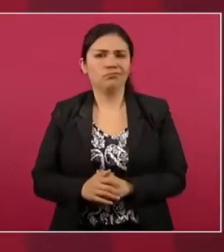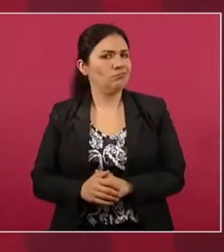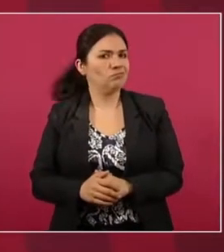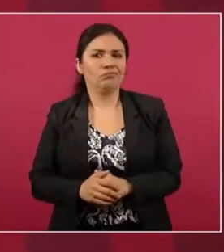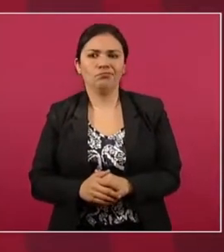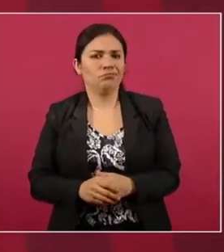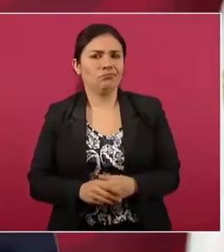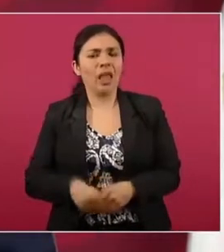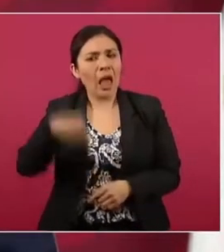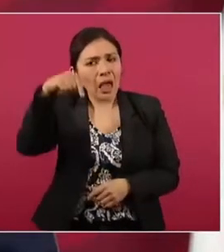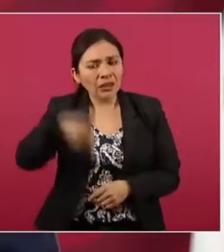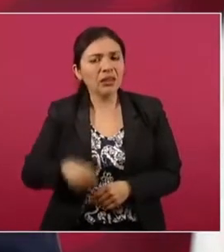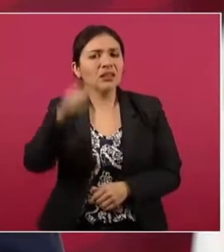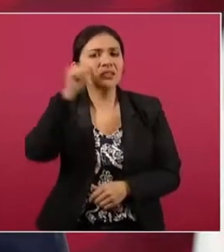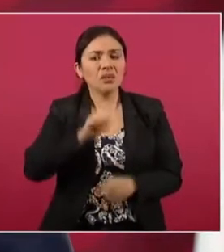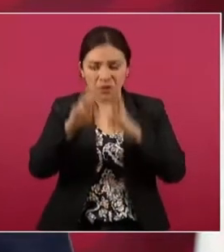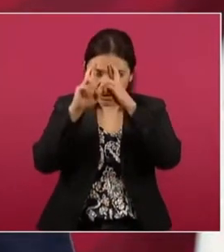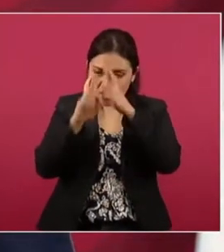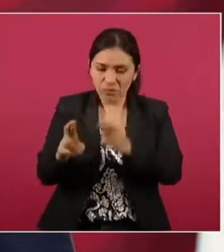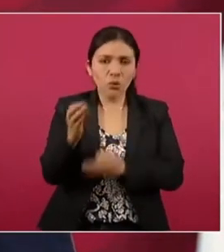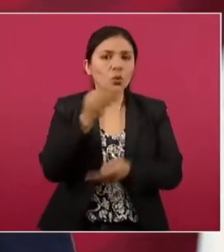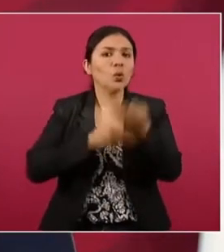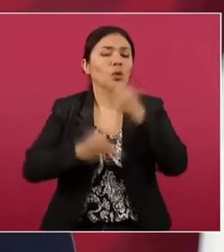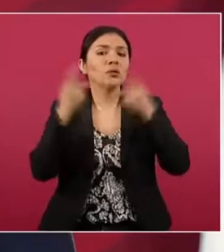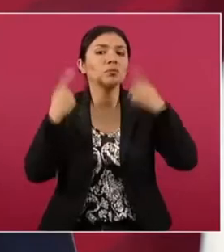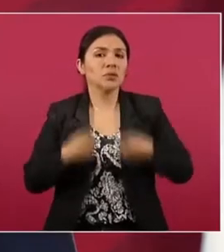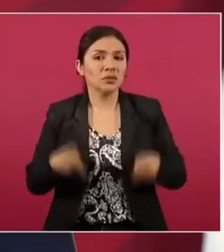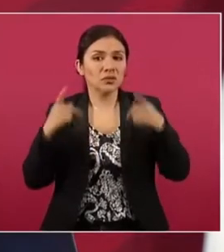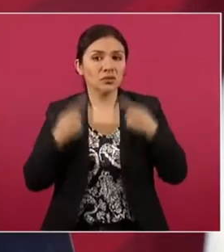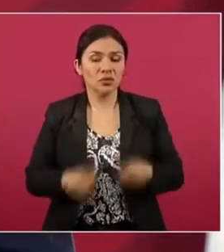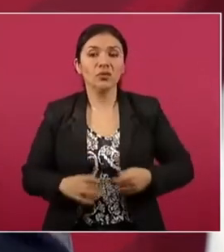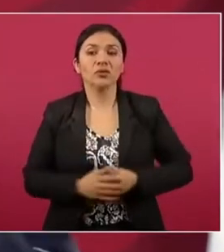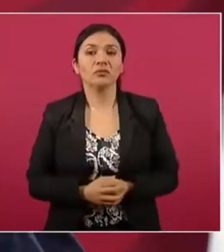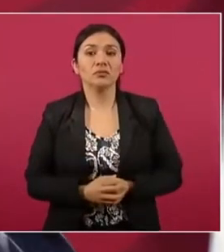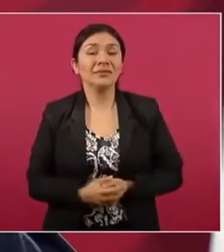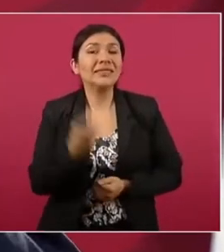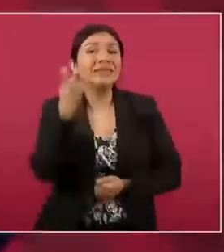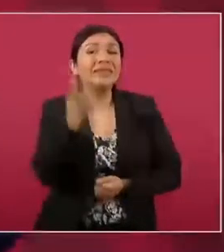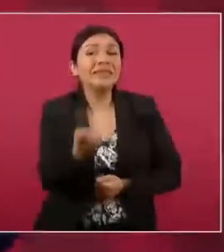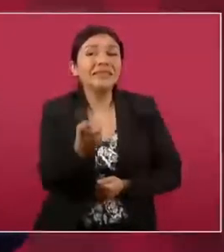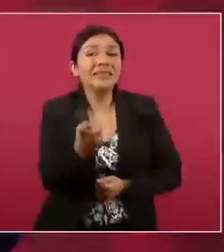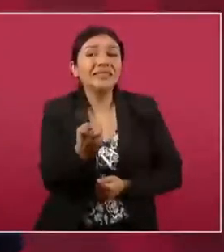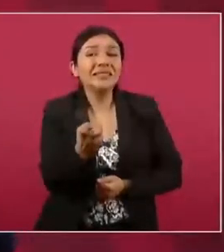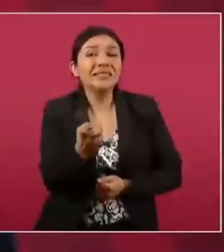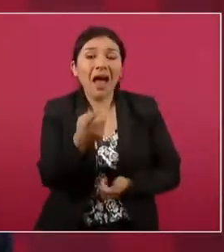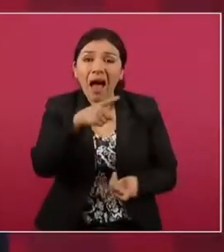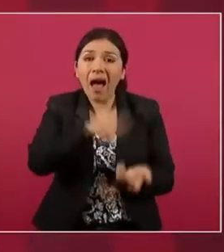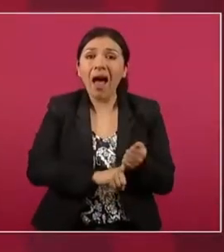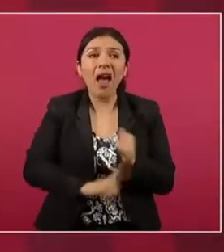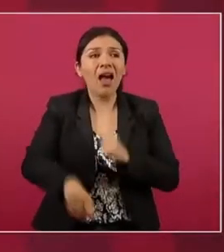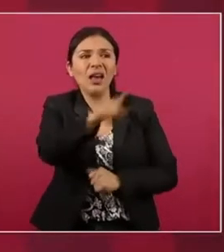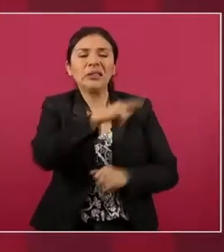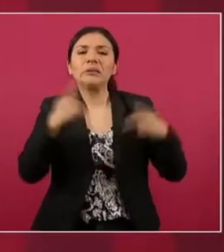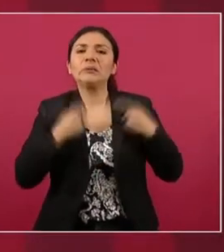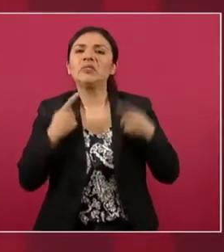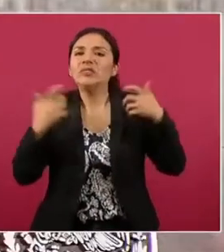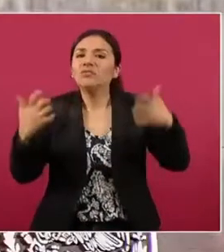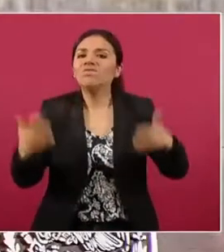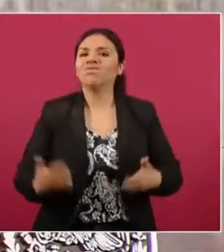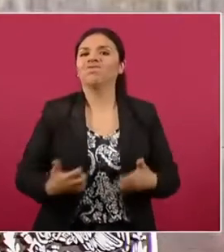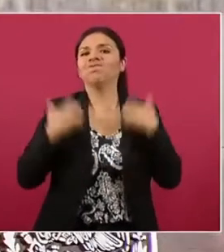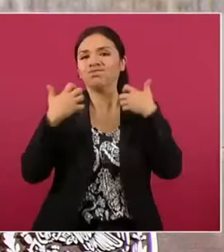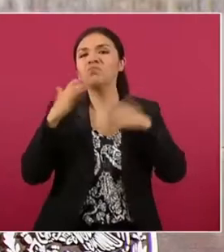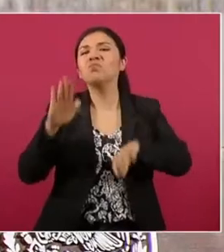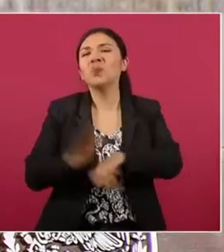Aquí se respeta al pueblo, ese es el coraje que tienen los